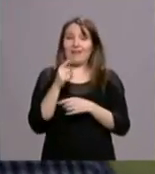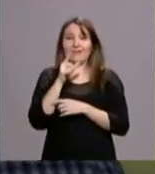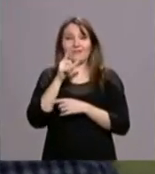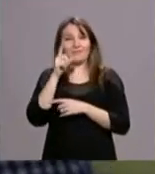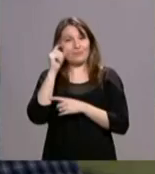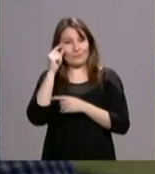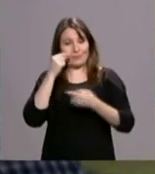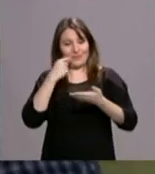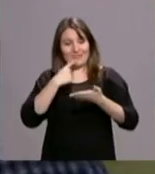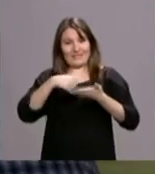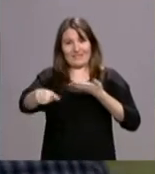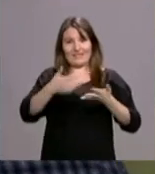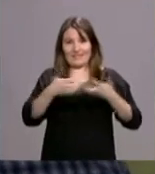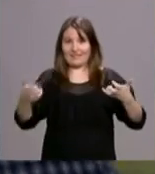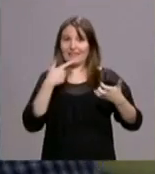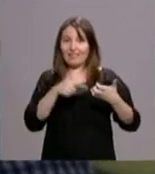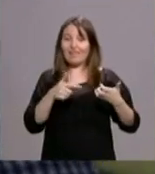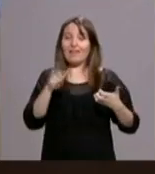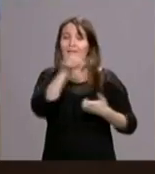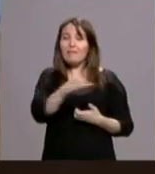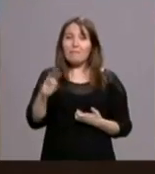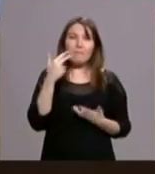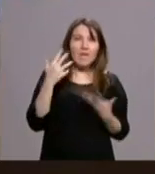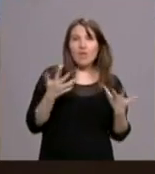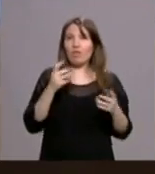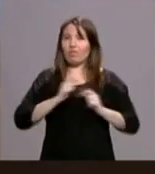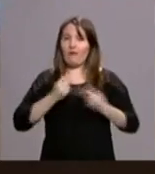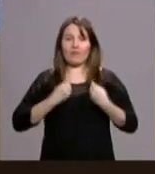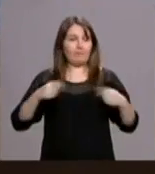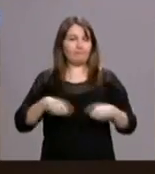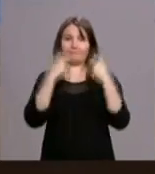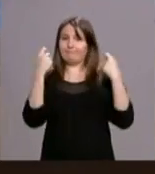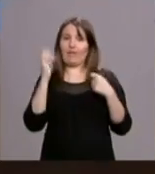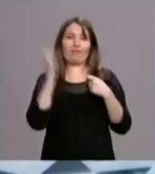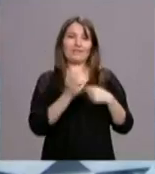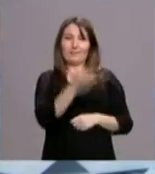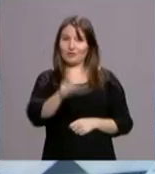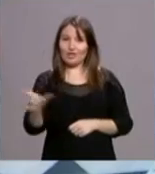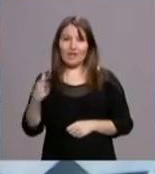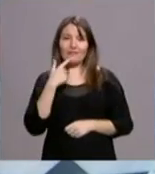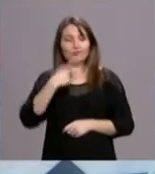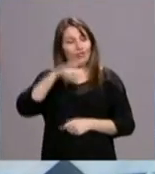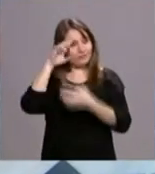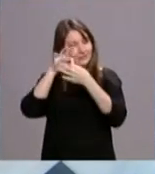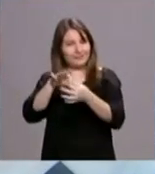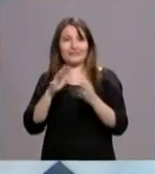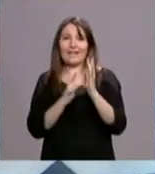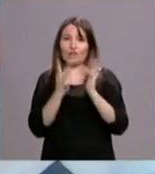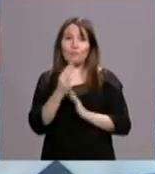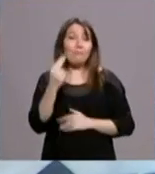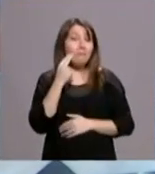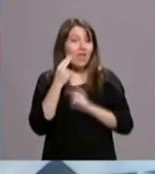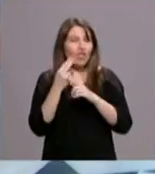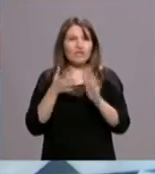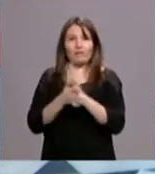los miedos corrompen la vida y hacen daño a otros. Hace el camino con Jesús que todo lo puede. En este sentido afirmó que miedo es no